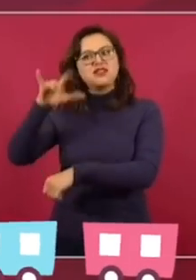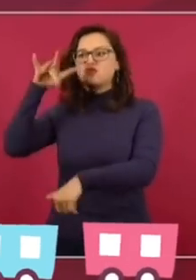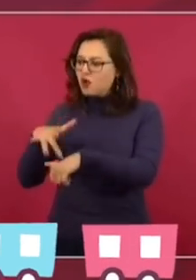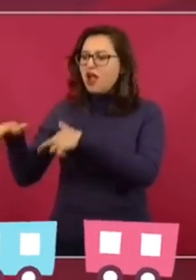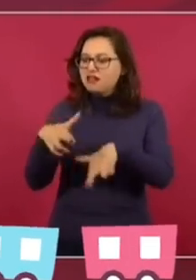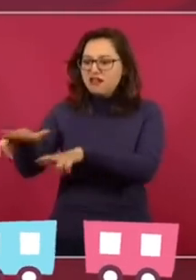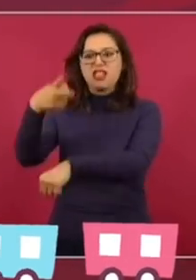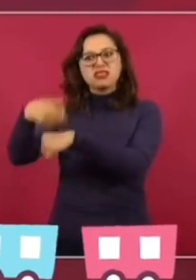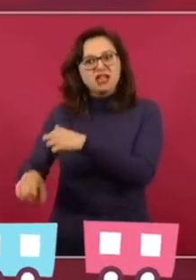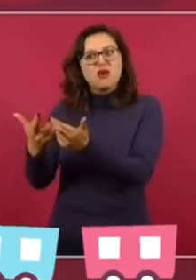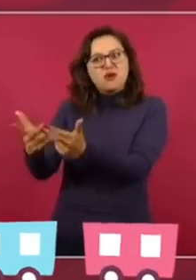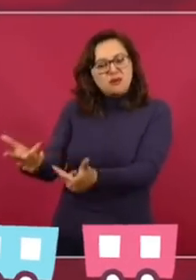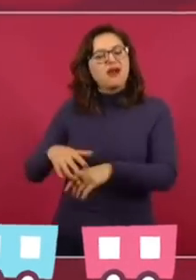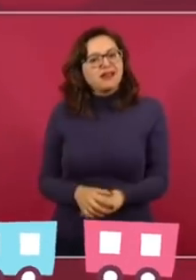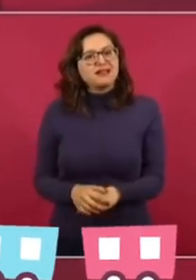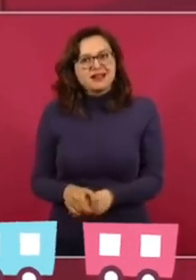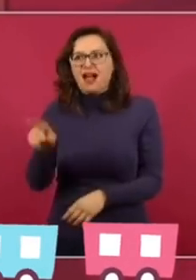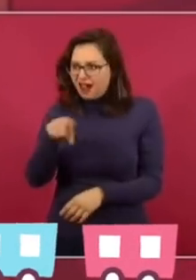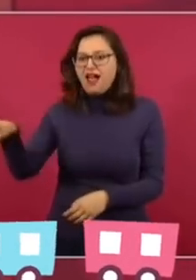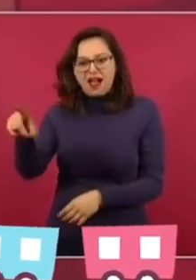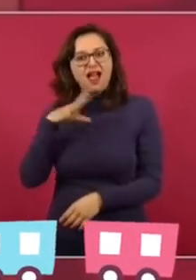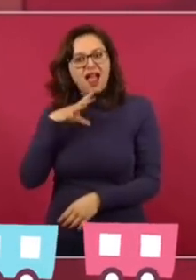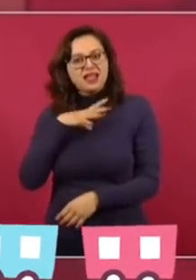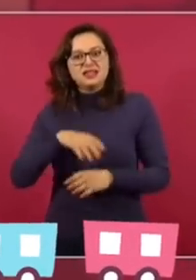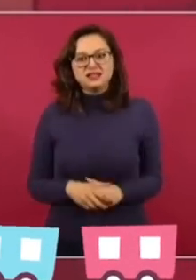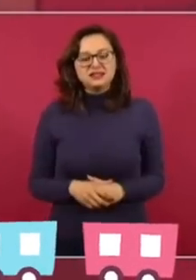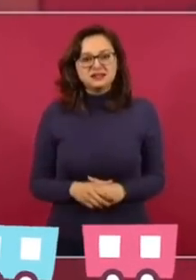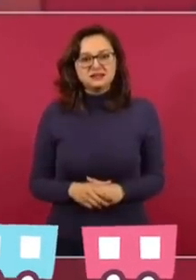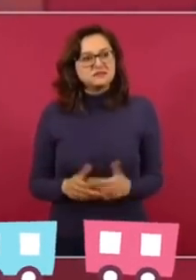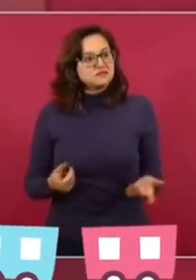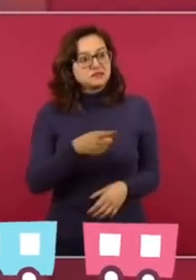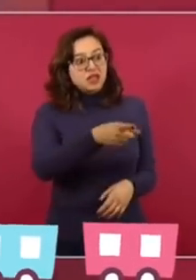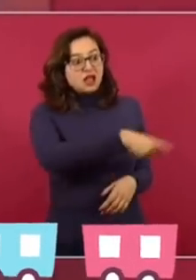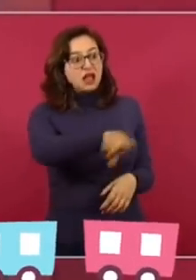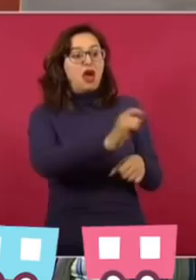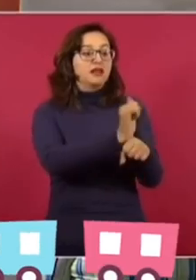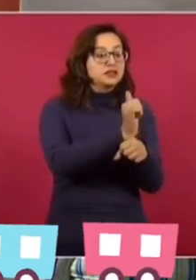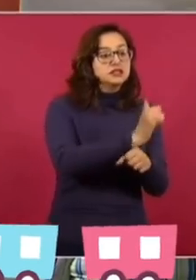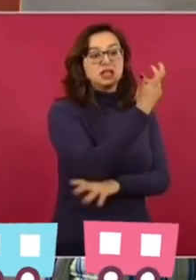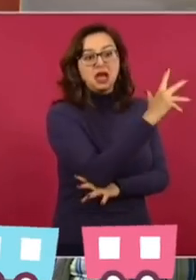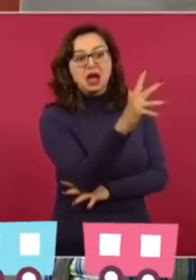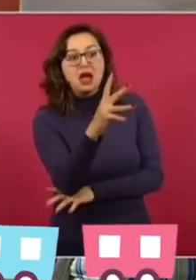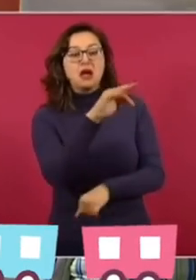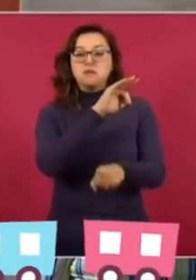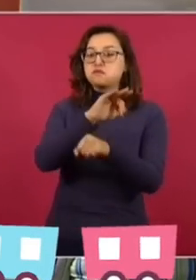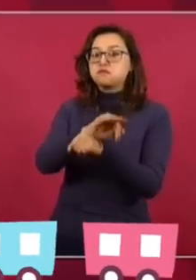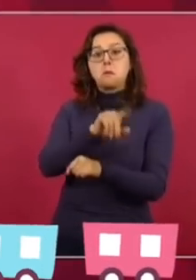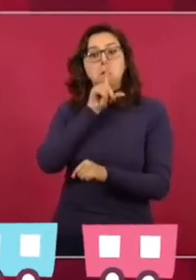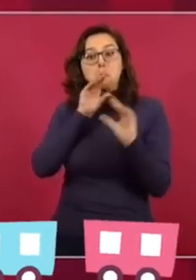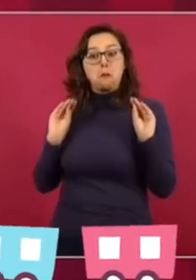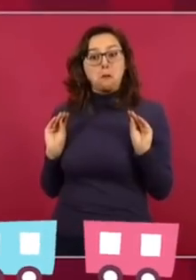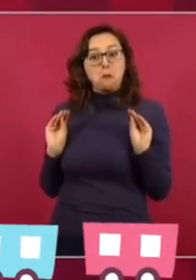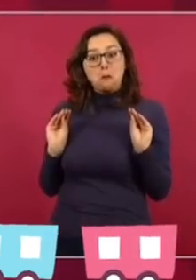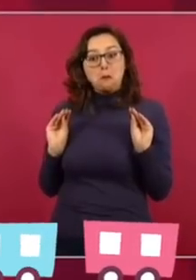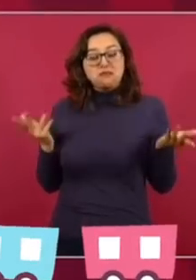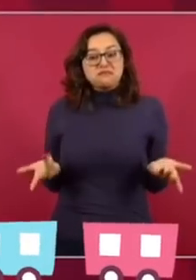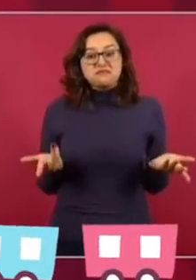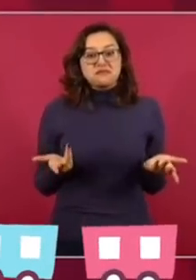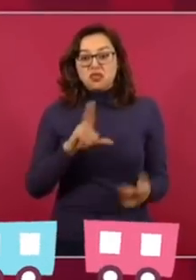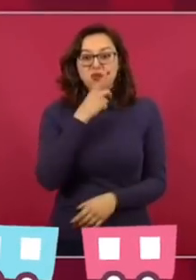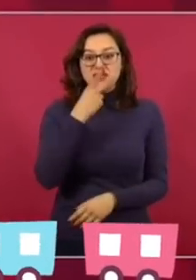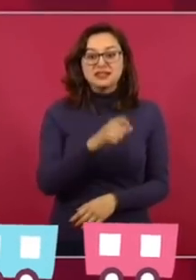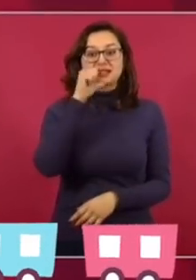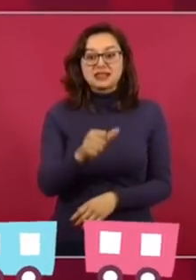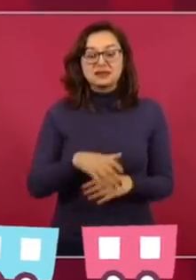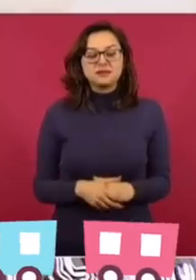Y los pseudoambientalistas y artistas no protestan. Les voy a poner